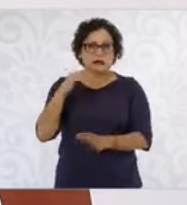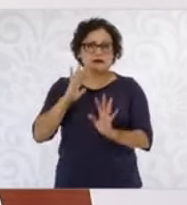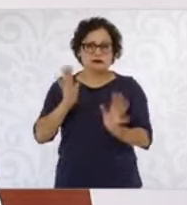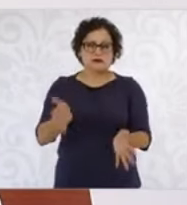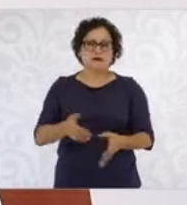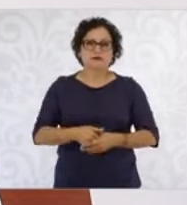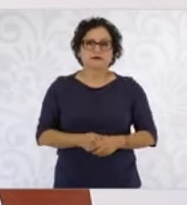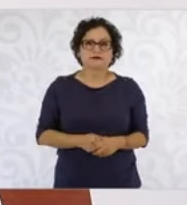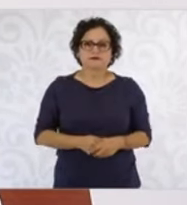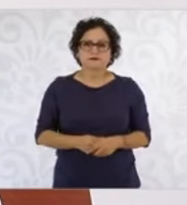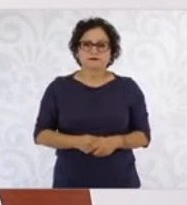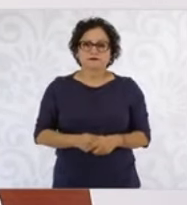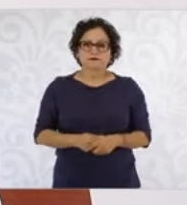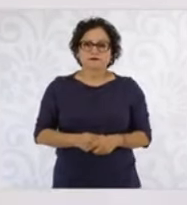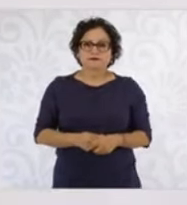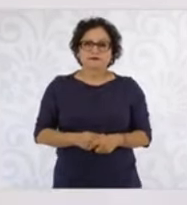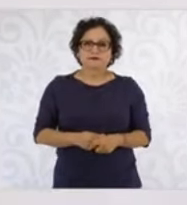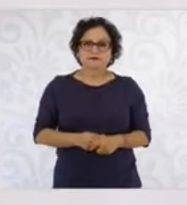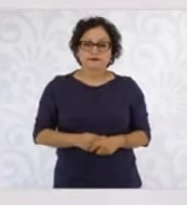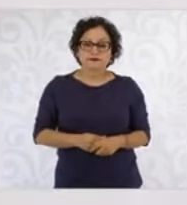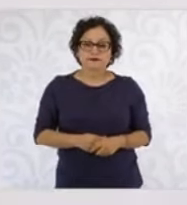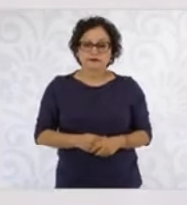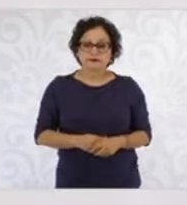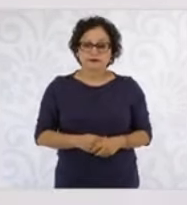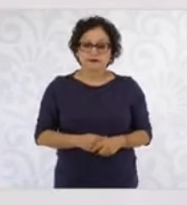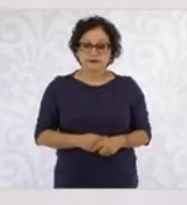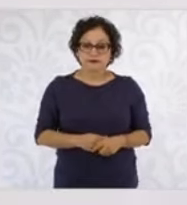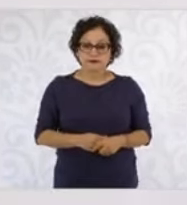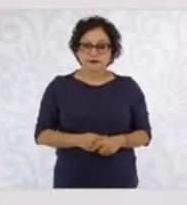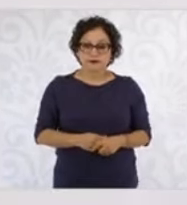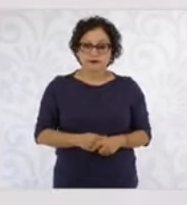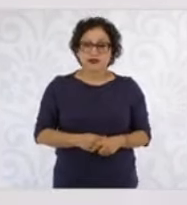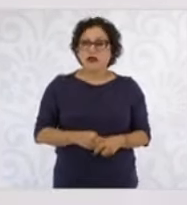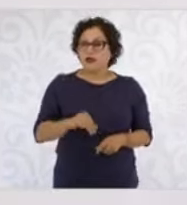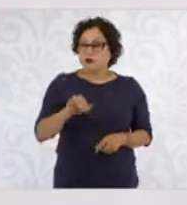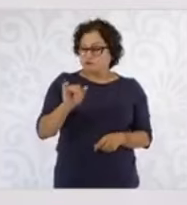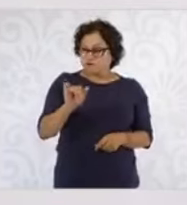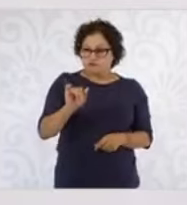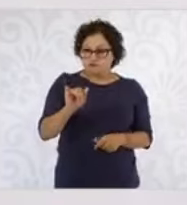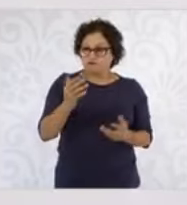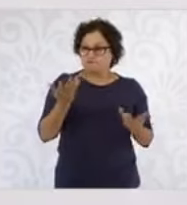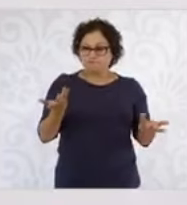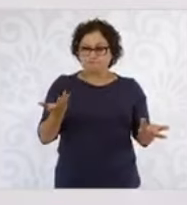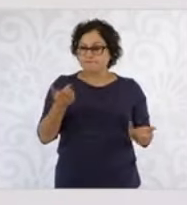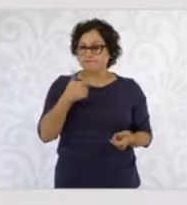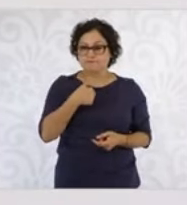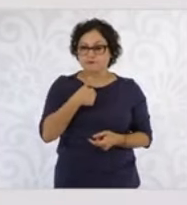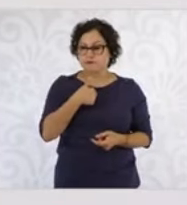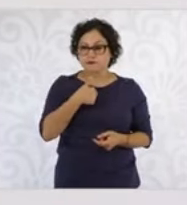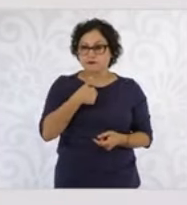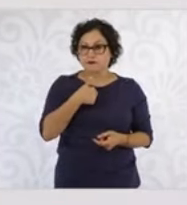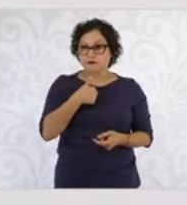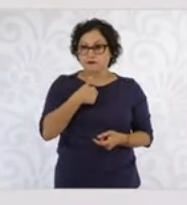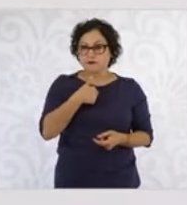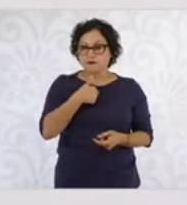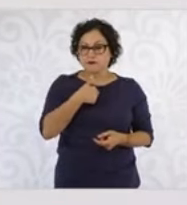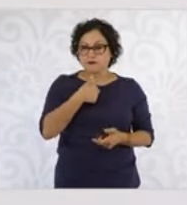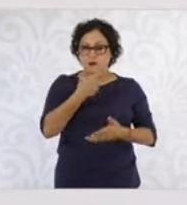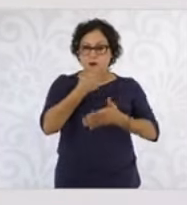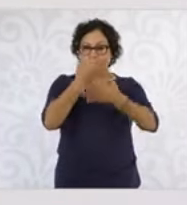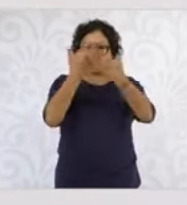Sí, no sé por qué hay este